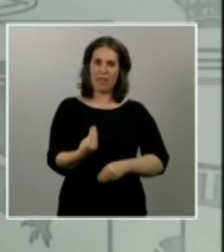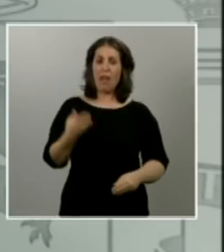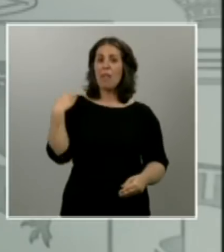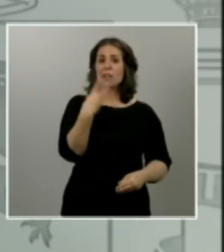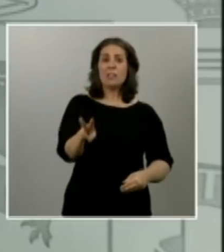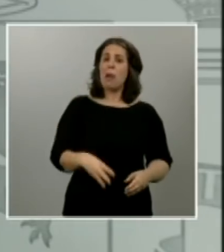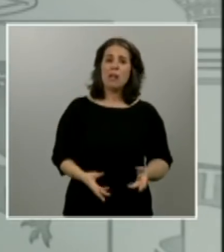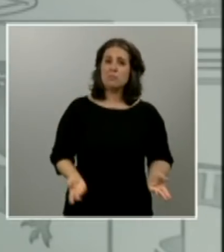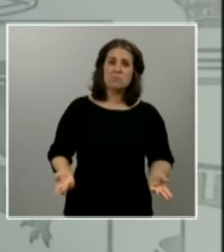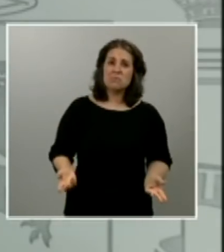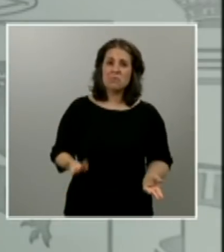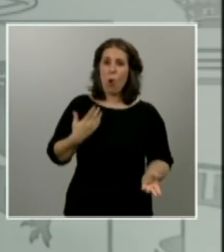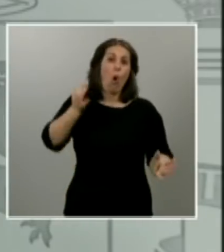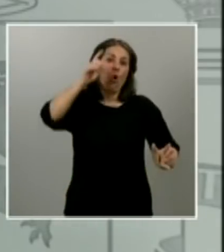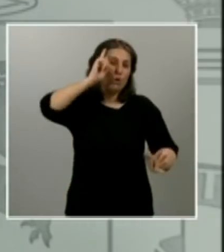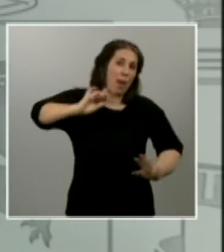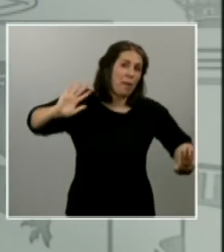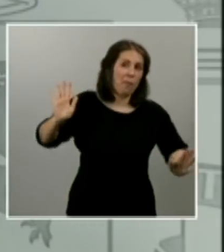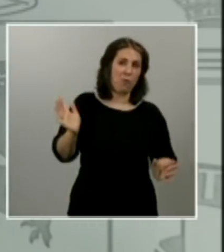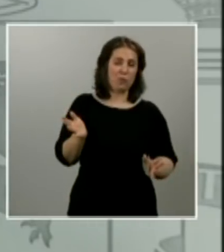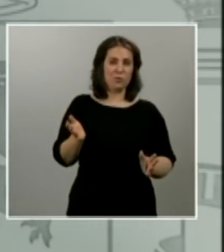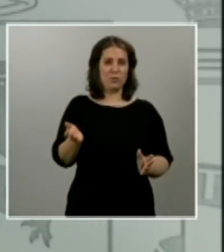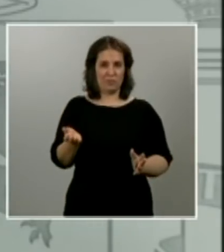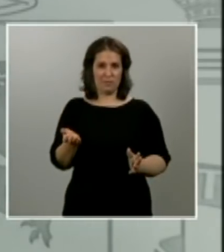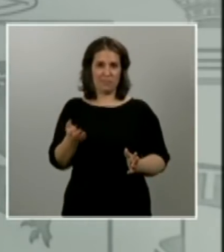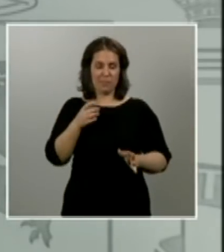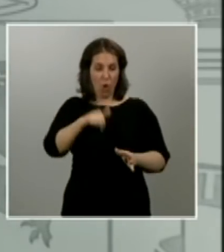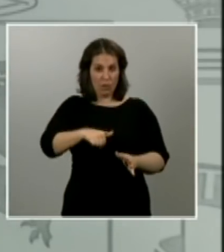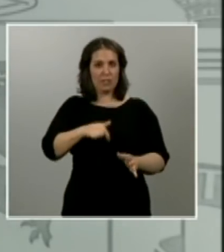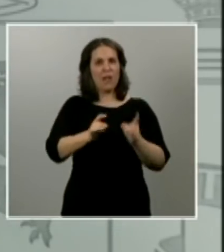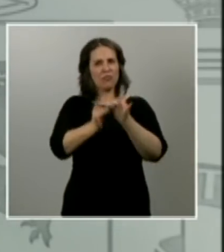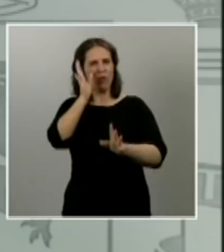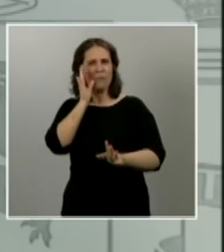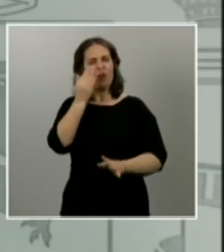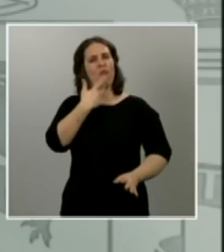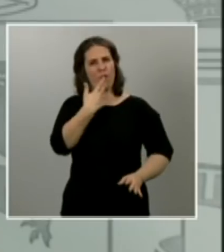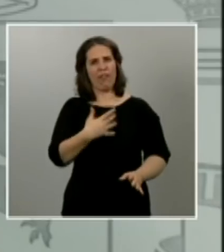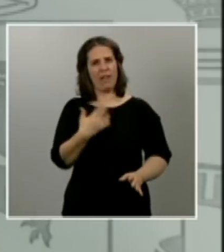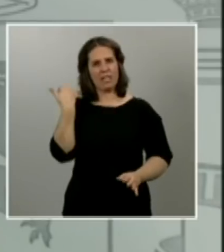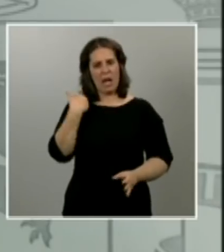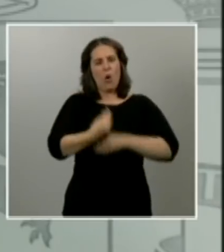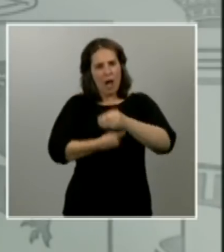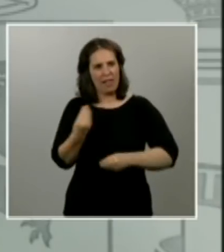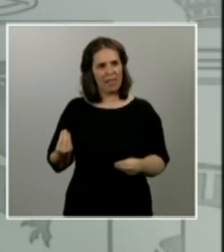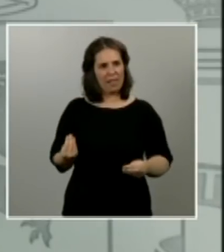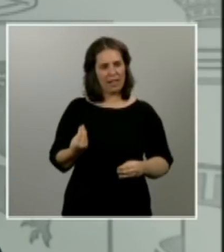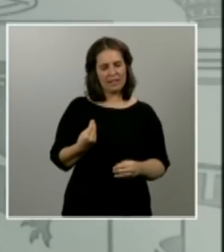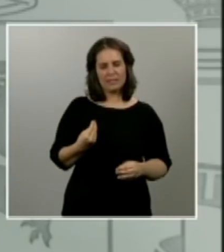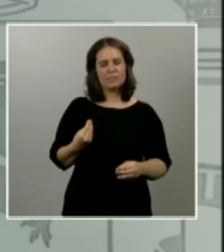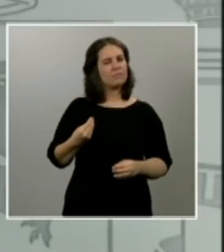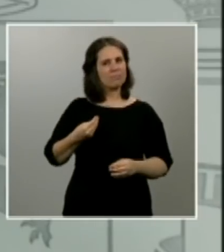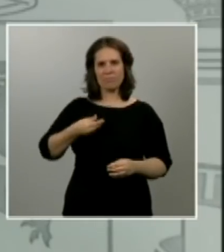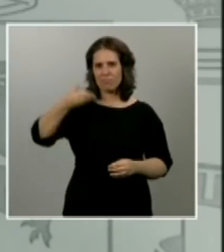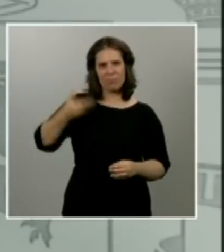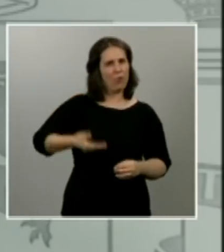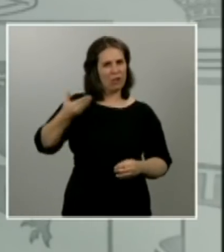lo sabíamos lo desconocíamos hoy afortunadamente lo conocemos y por tanto insisto es muy importante también desde el